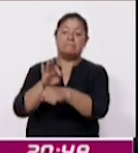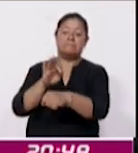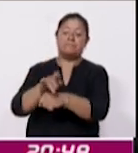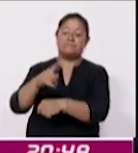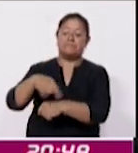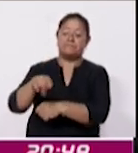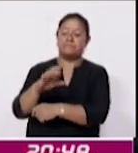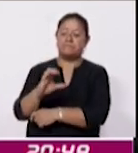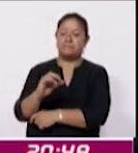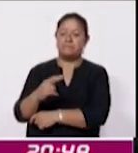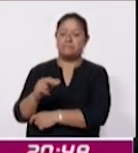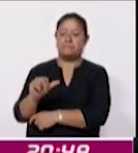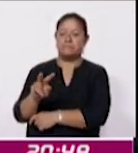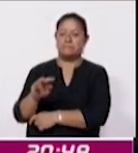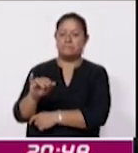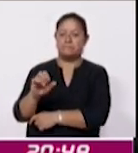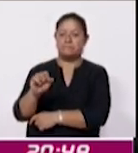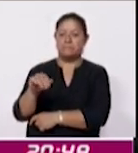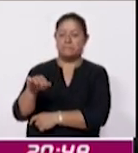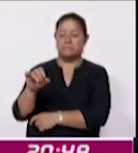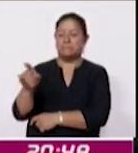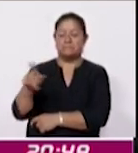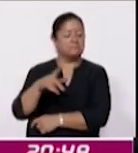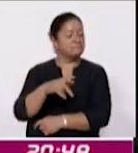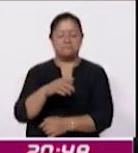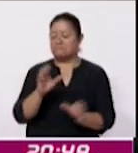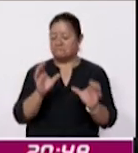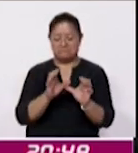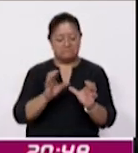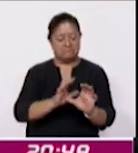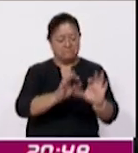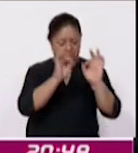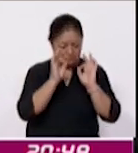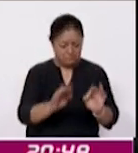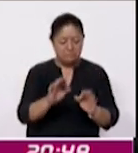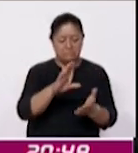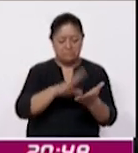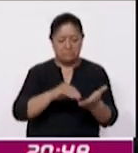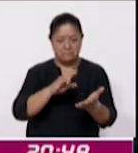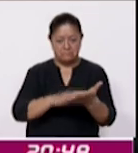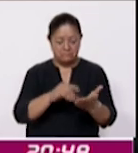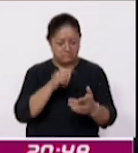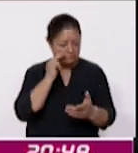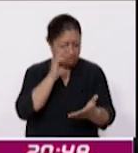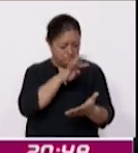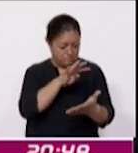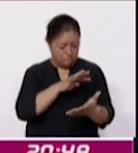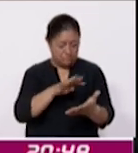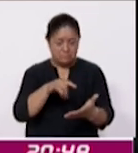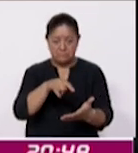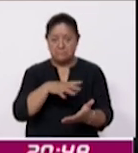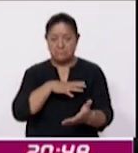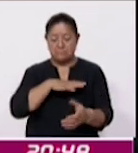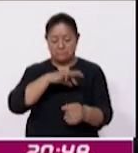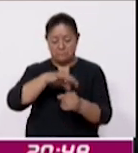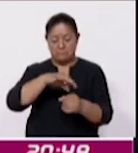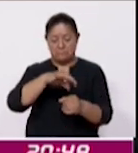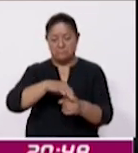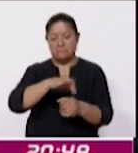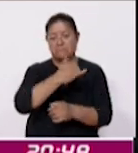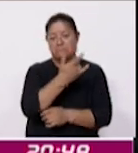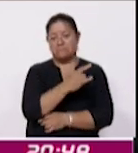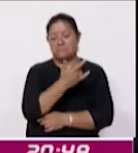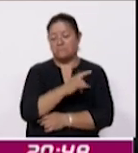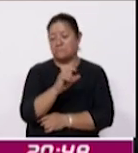certifica de forma inobjetable el material electoral peritado y convalida los resultados de la elección del 28 de